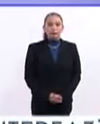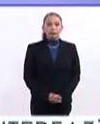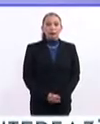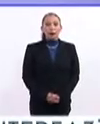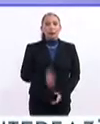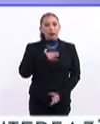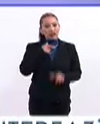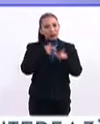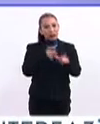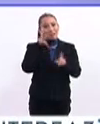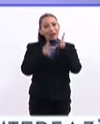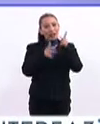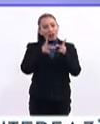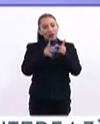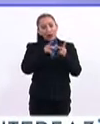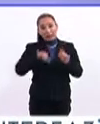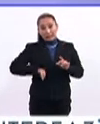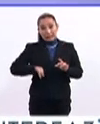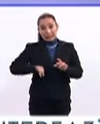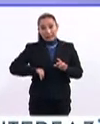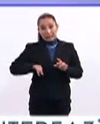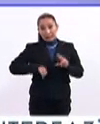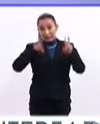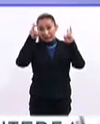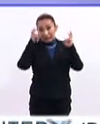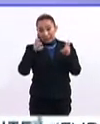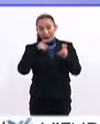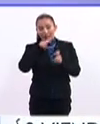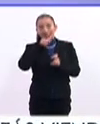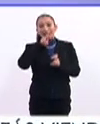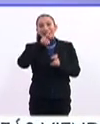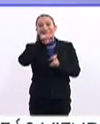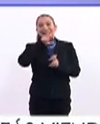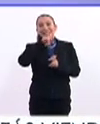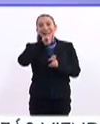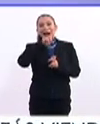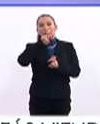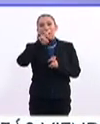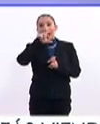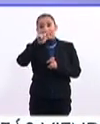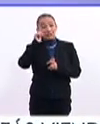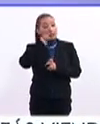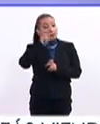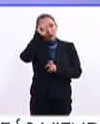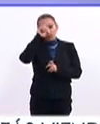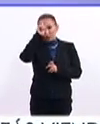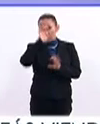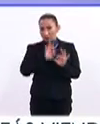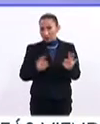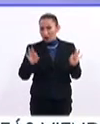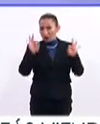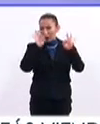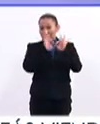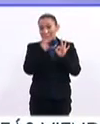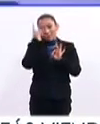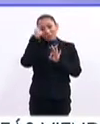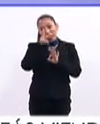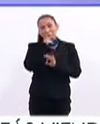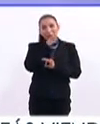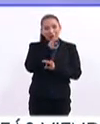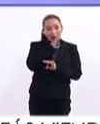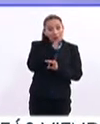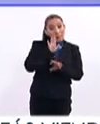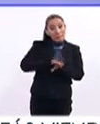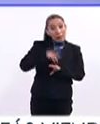Bueno, seguimos platicando con este interesante tema con Trisa Valle, pues quien siempre trae consejos muy relevantes para los padres,